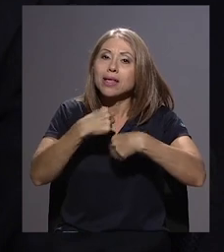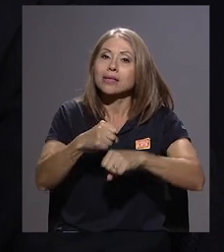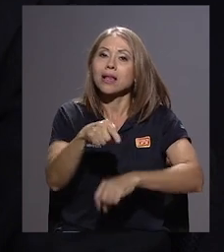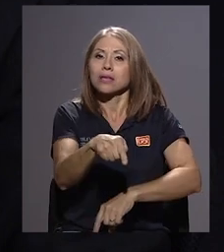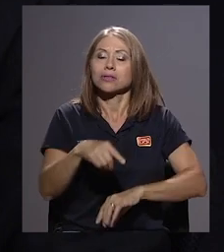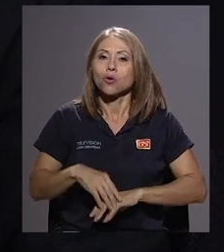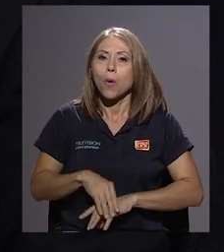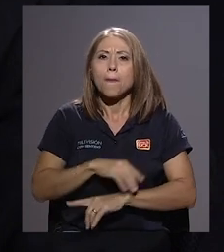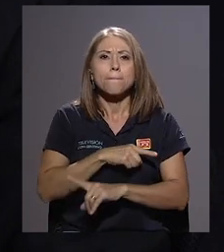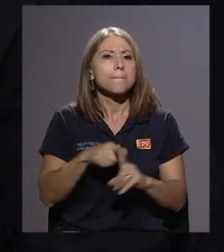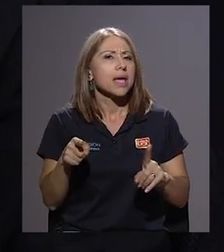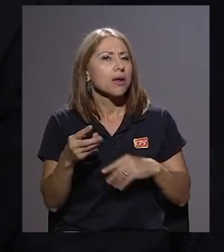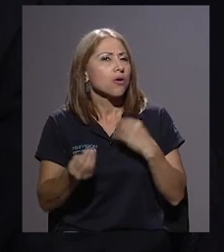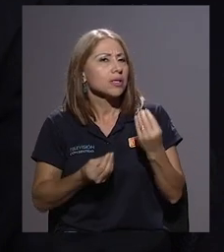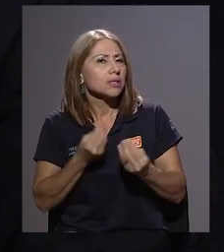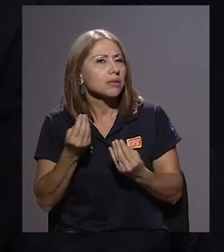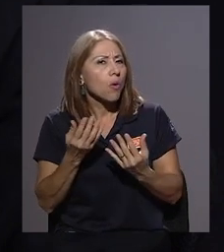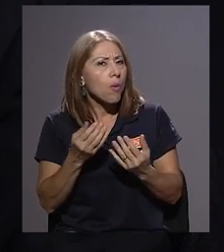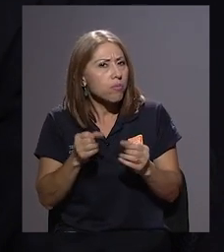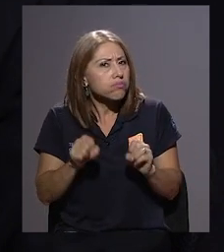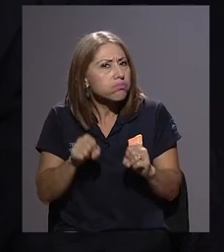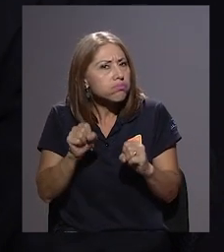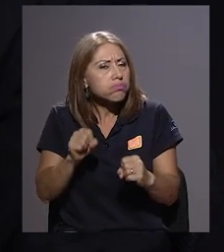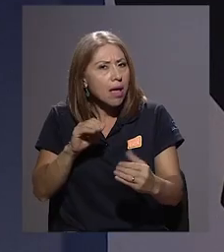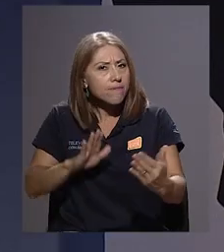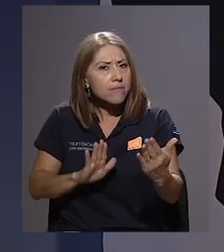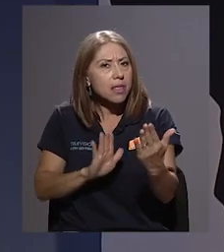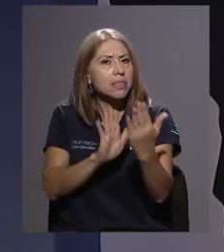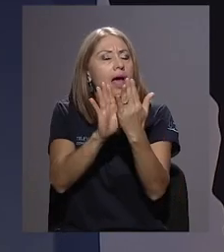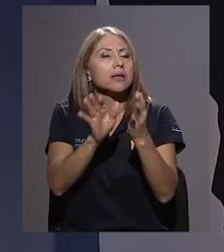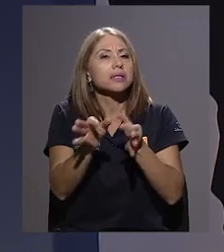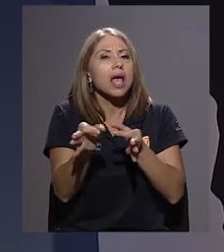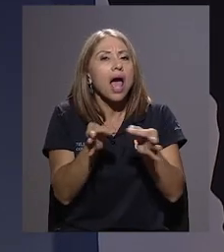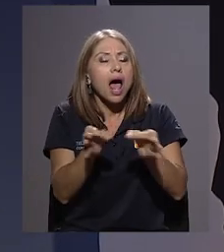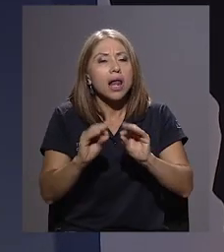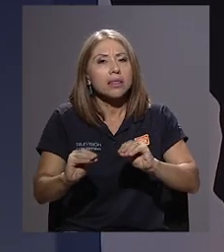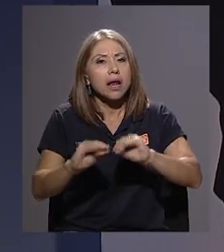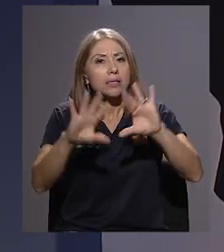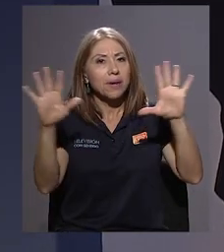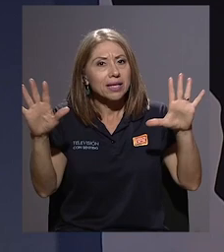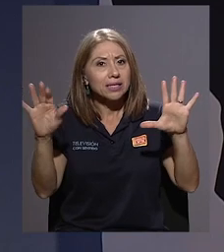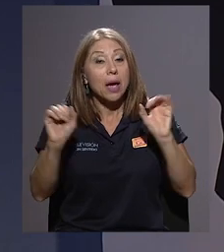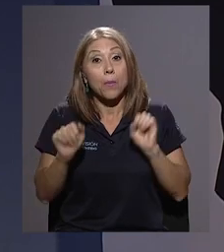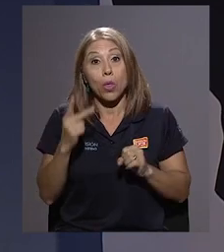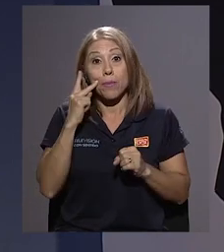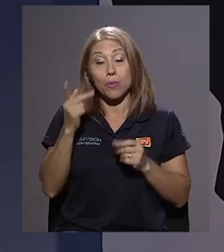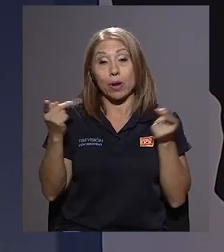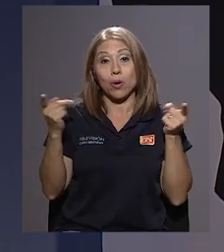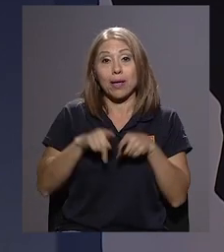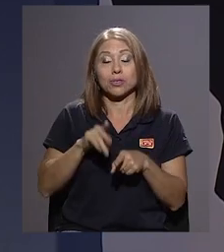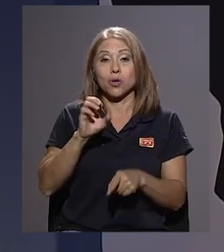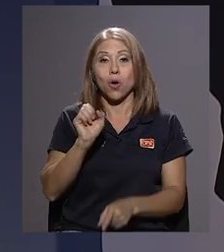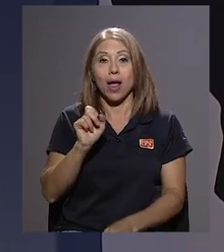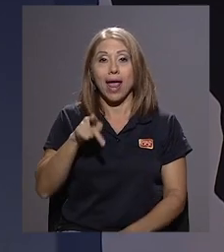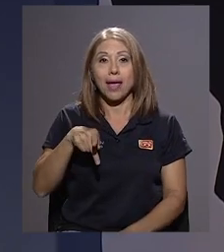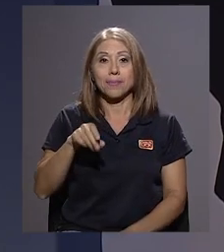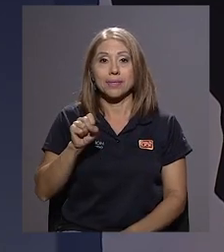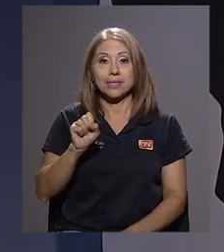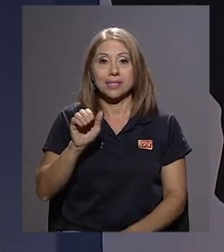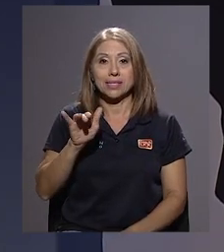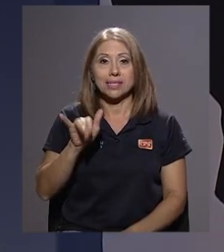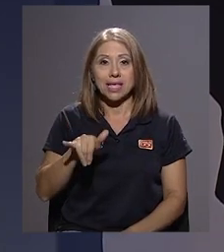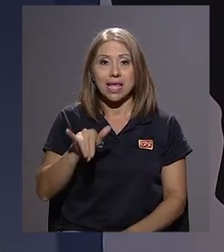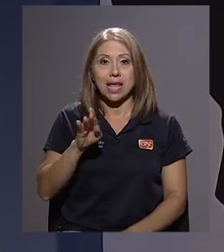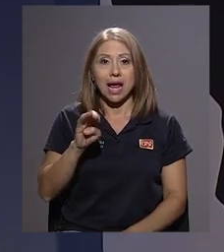la posibilidad de enfrentarse a la transparencia, ¿verdad? Lo podemos ver perfectamente con el caso inclusive de Epsi Campbell en un momento determinado